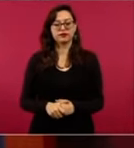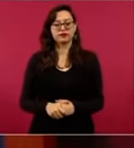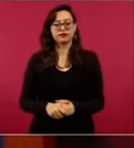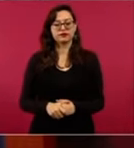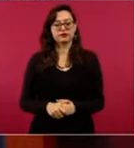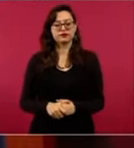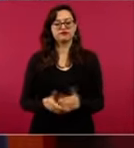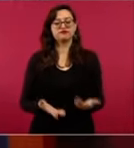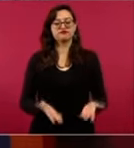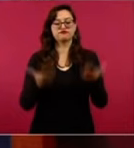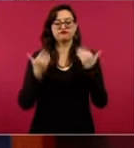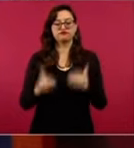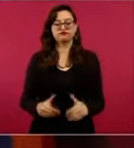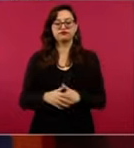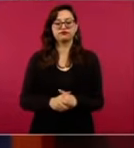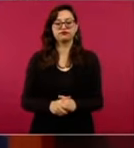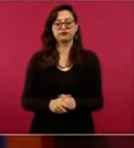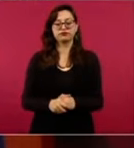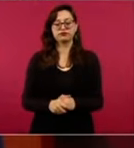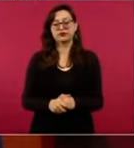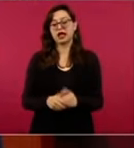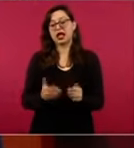Héctor Aguilar Gamín, igual que Krause.